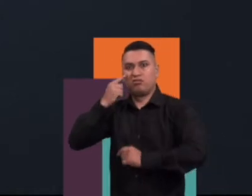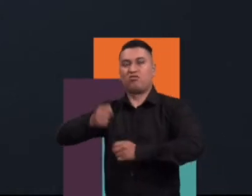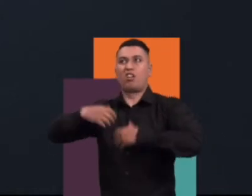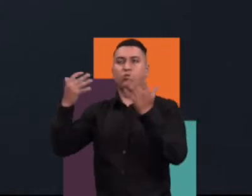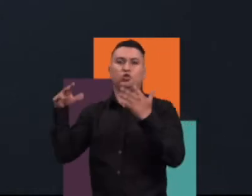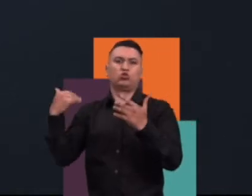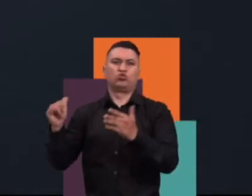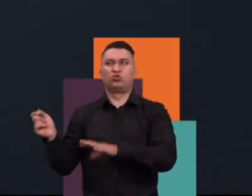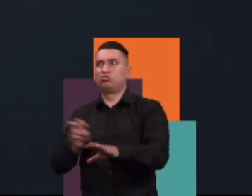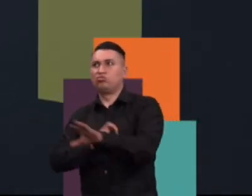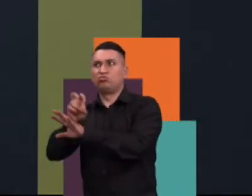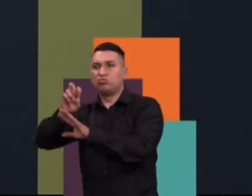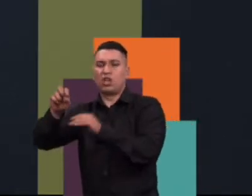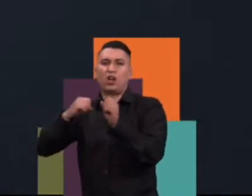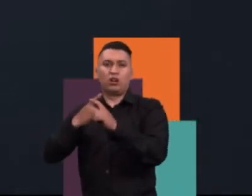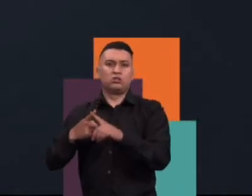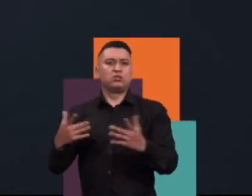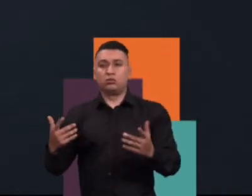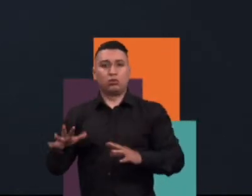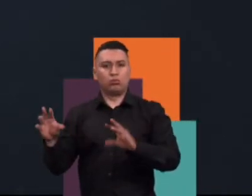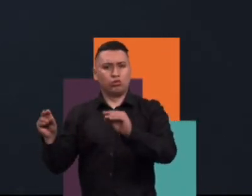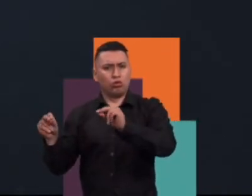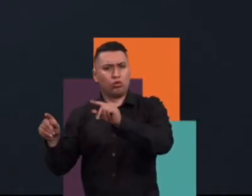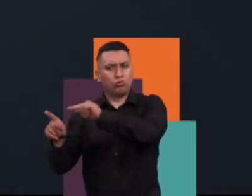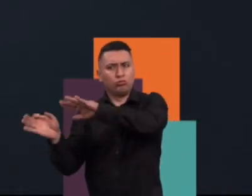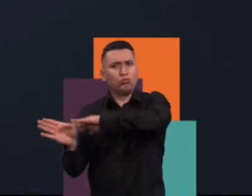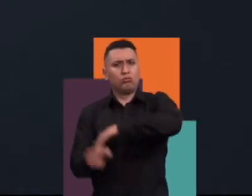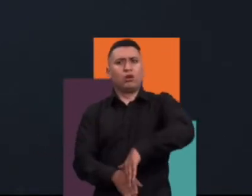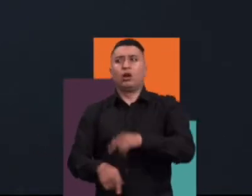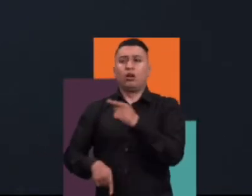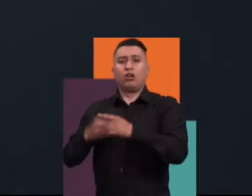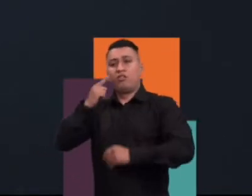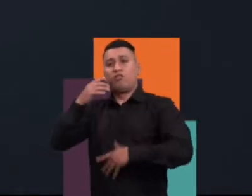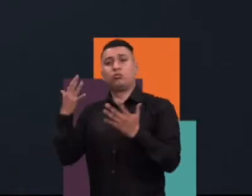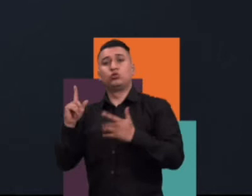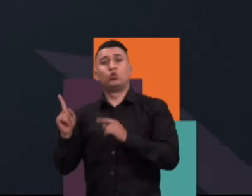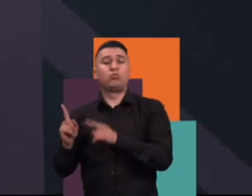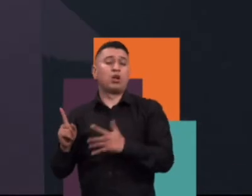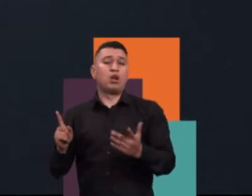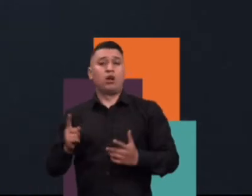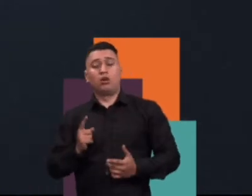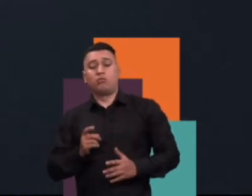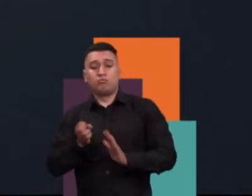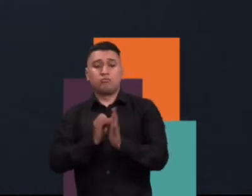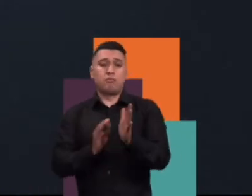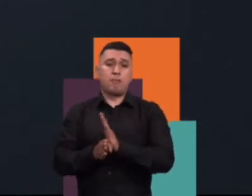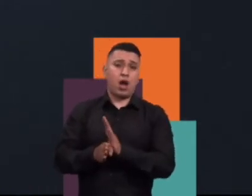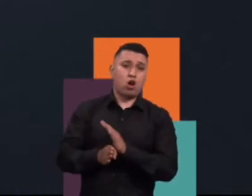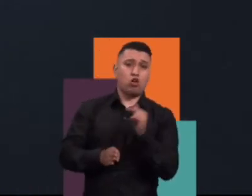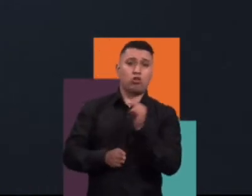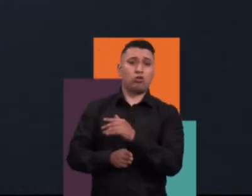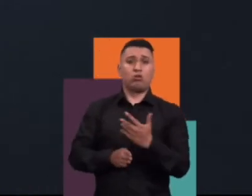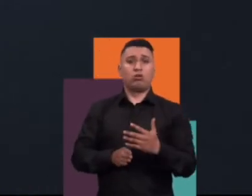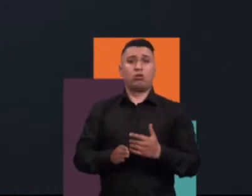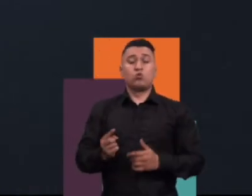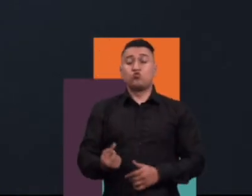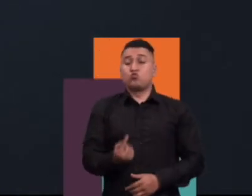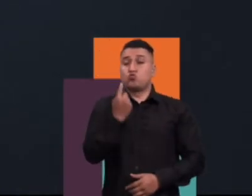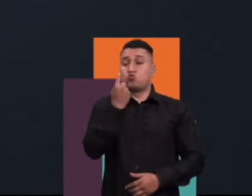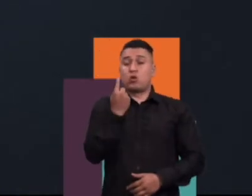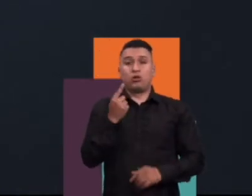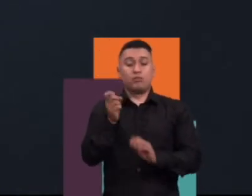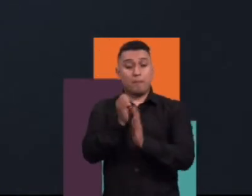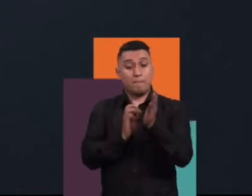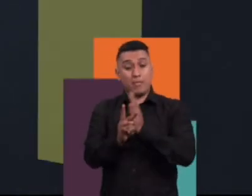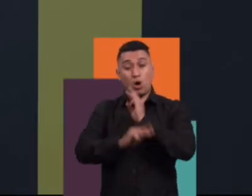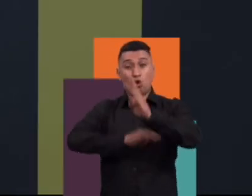pagos en los ambientales, en economía y desarrollo, en relación al medio ambiente, lo que sea, le dicen, le presento a Juan Pablo Ruiz, el único